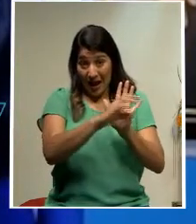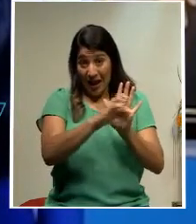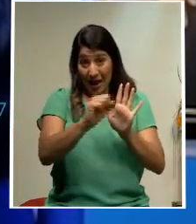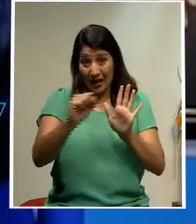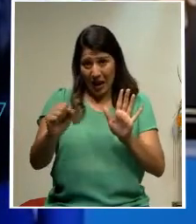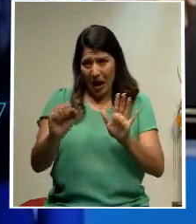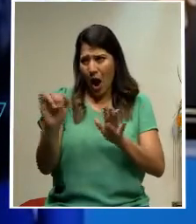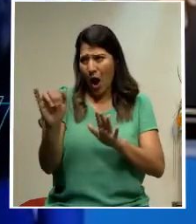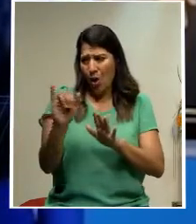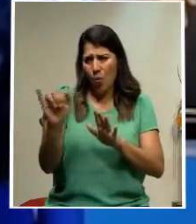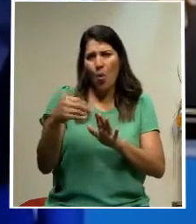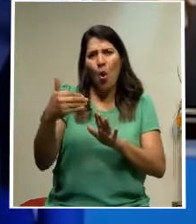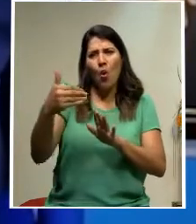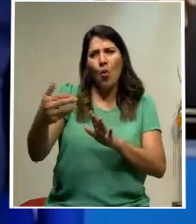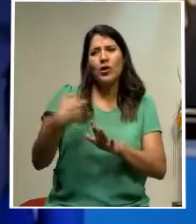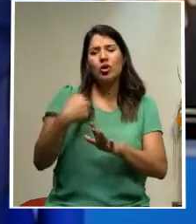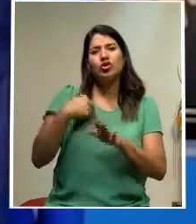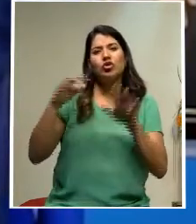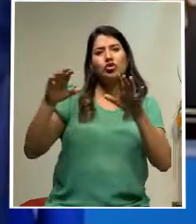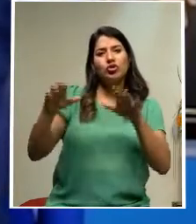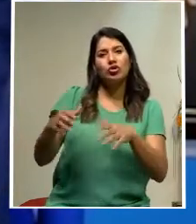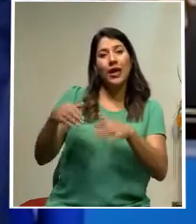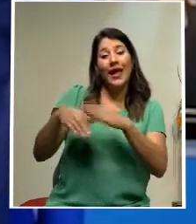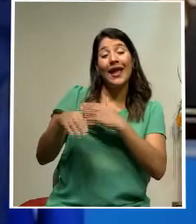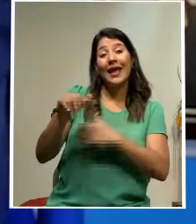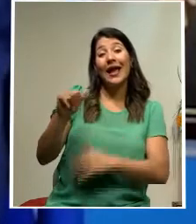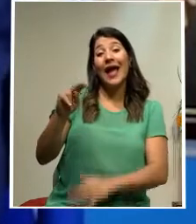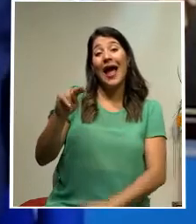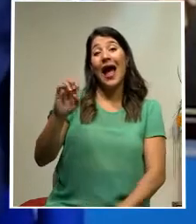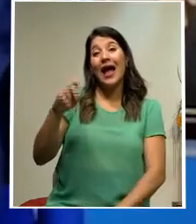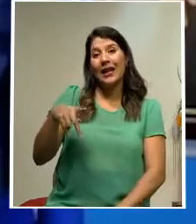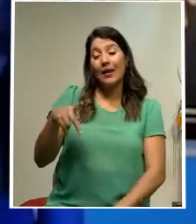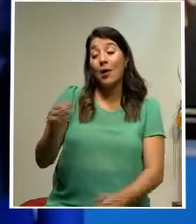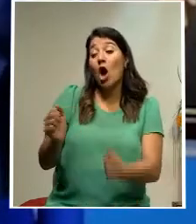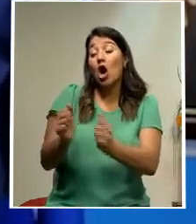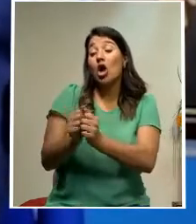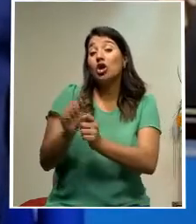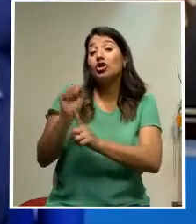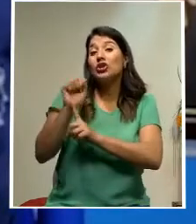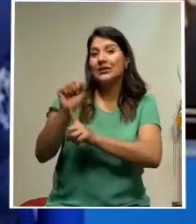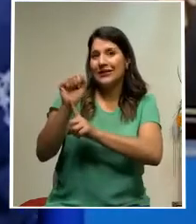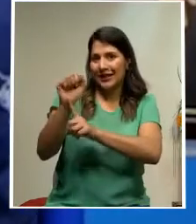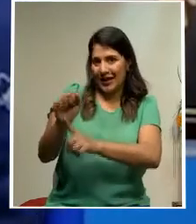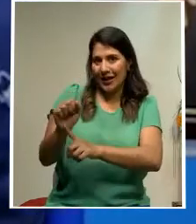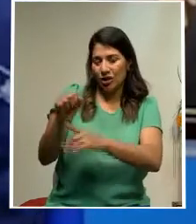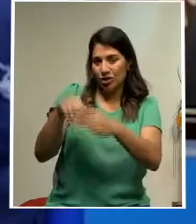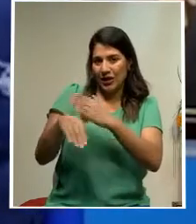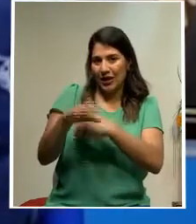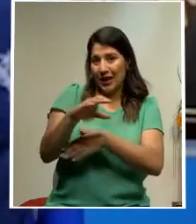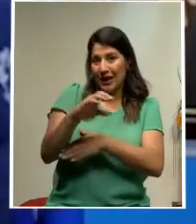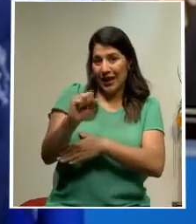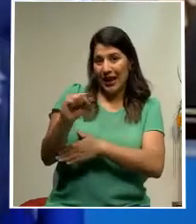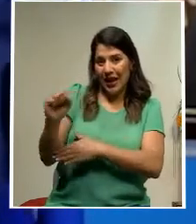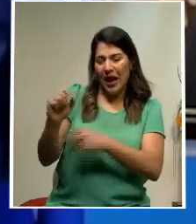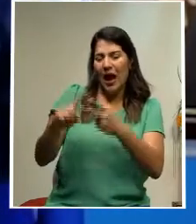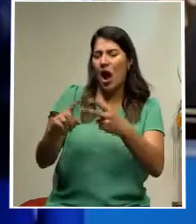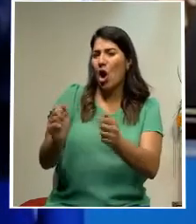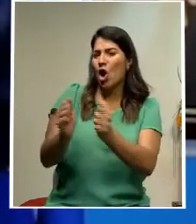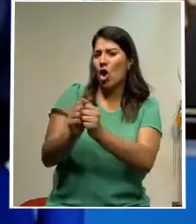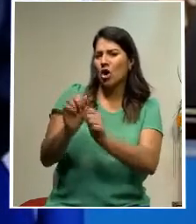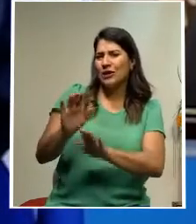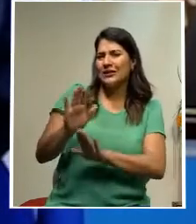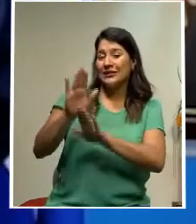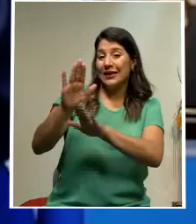en ANEM con los sindicatos de la caja FEC Salud y con extraordinaria asesoría